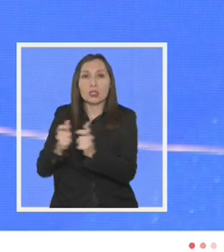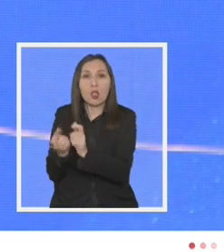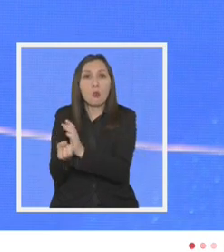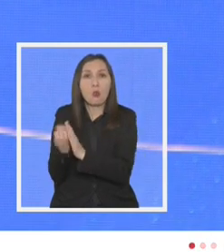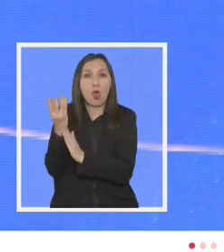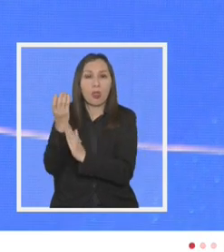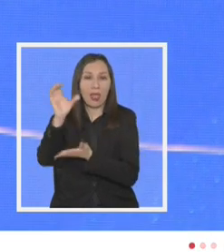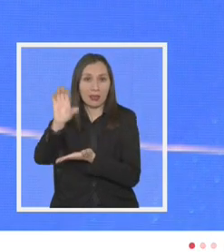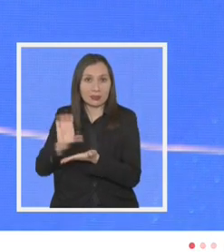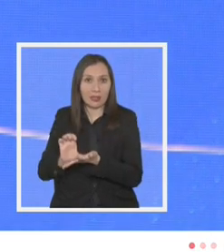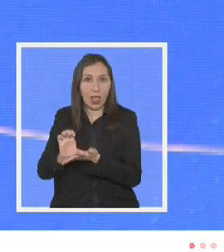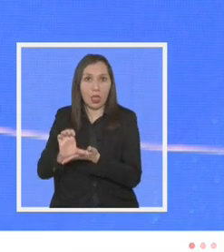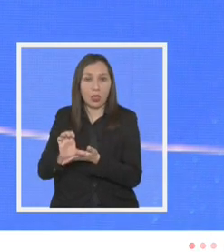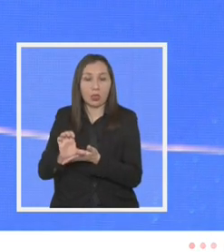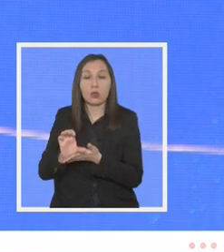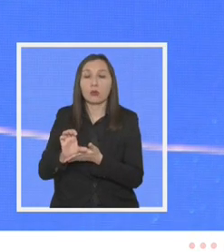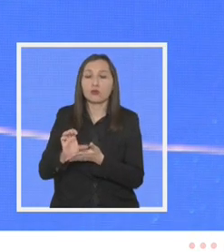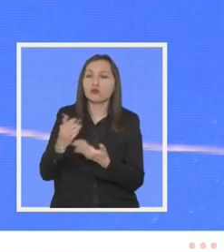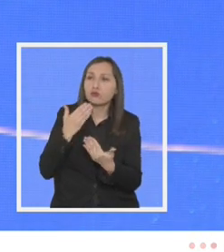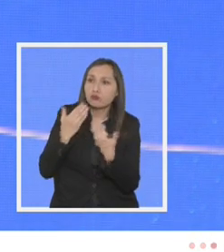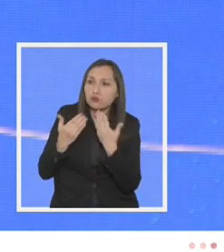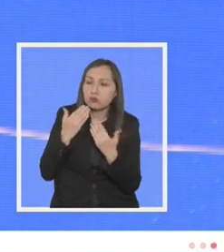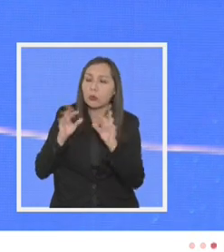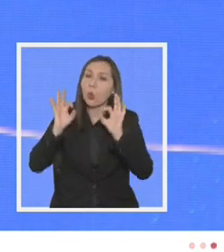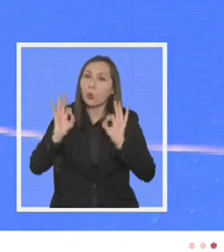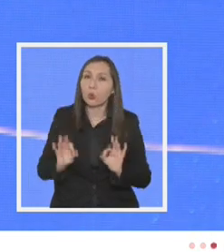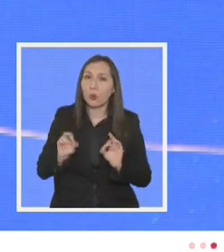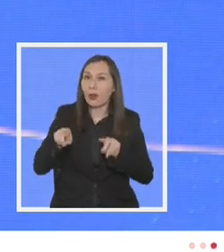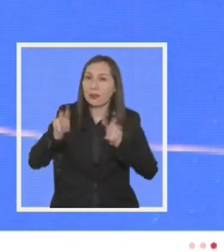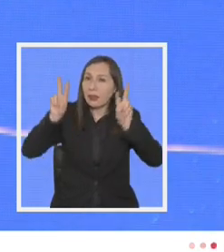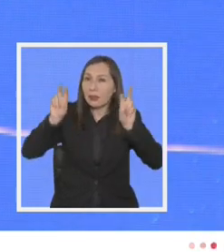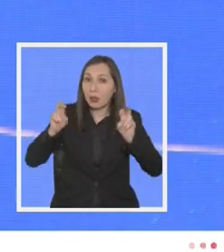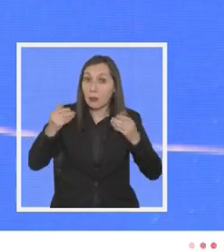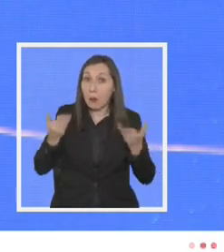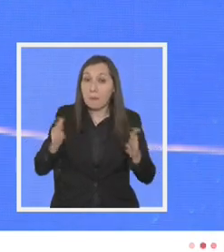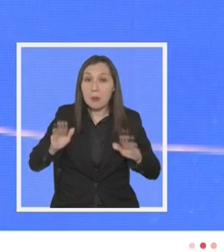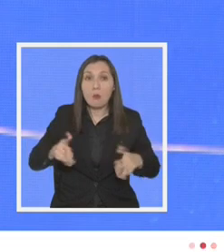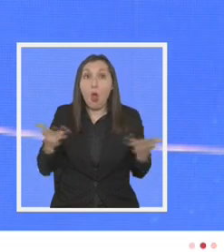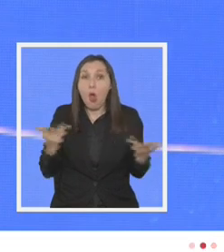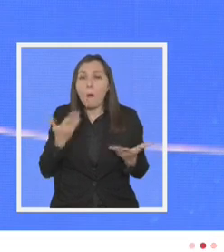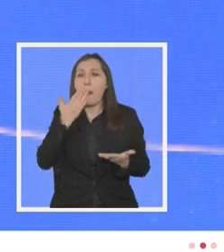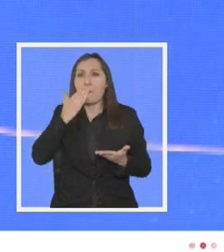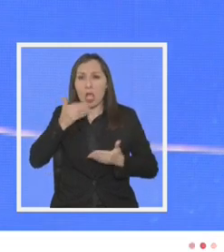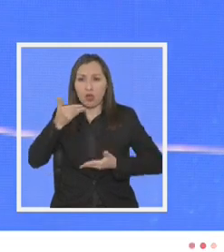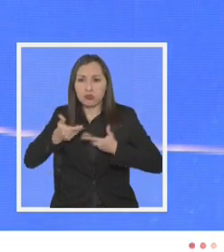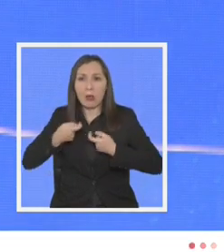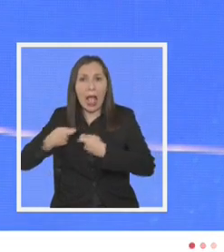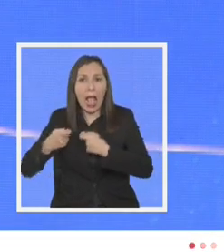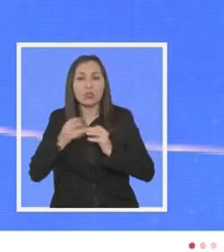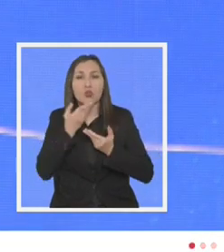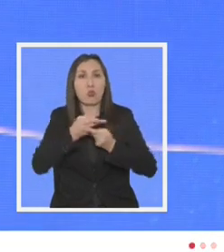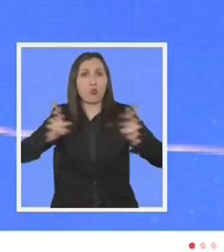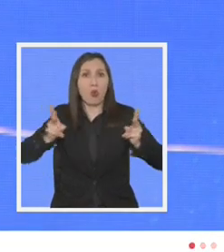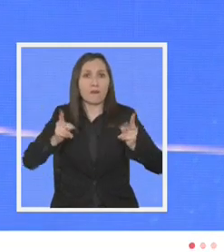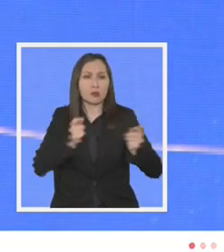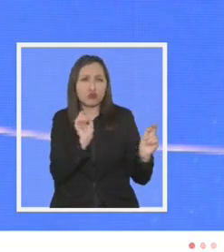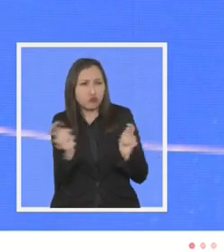Modernización del Estado en donde vamos a hablar justamente también sobre esto sobre cómo hacemos más eficiente el gasto público